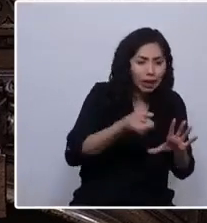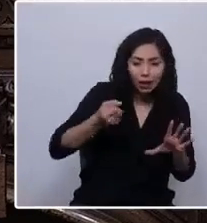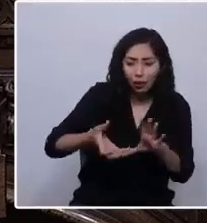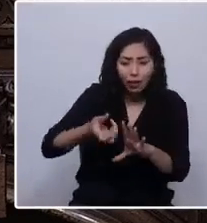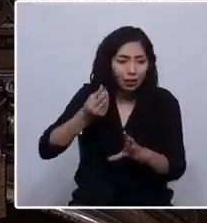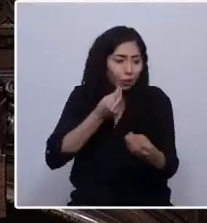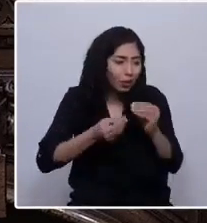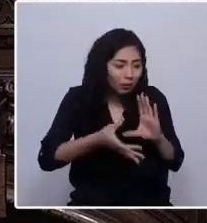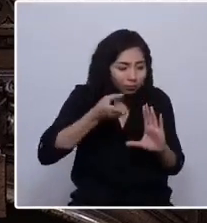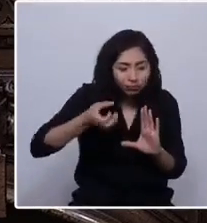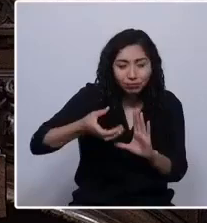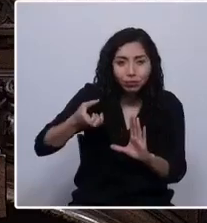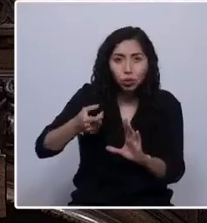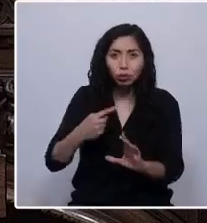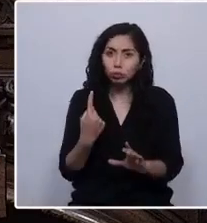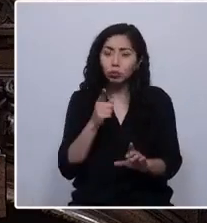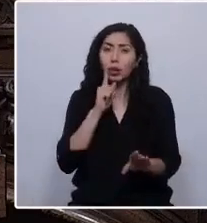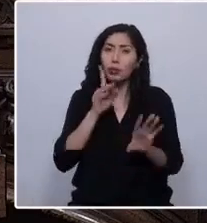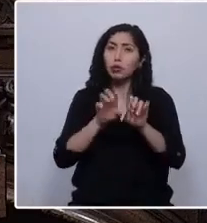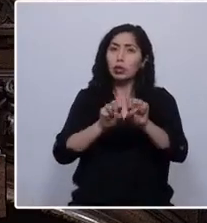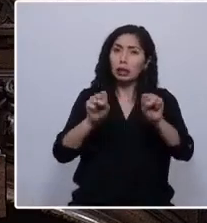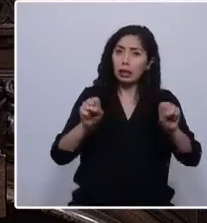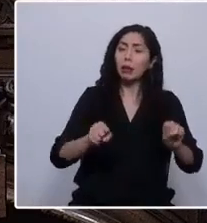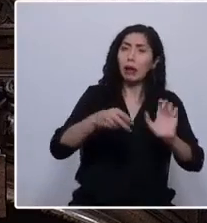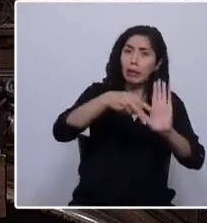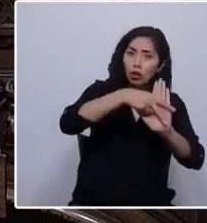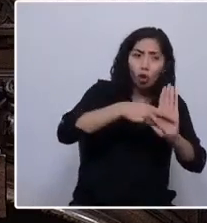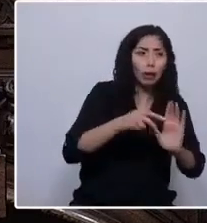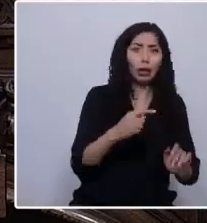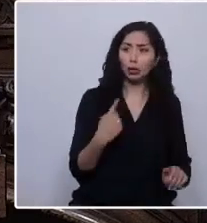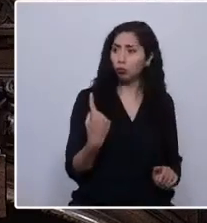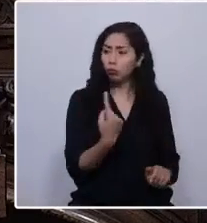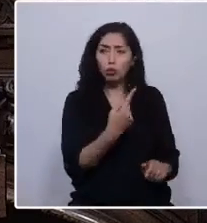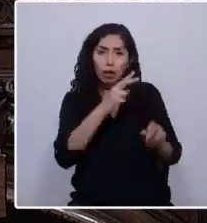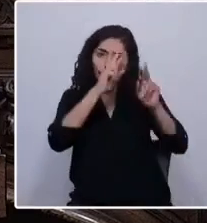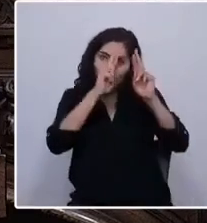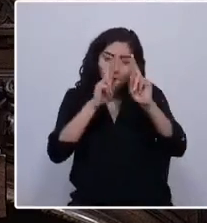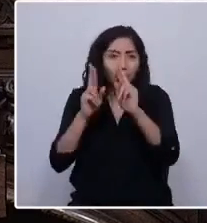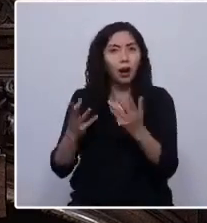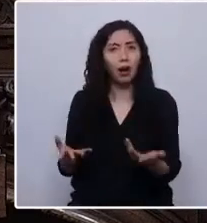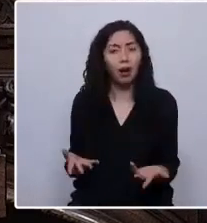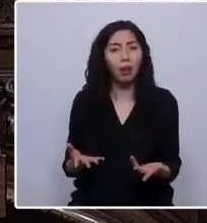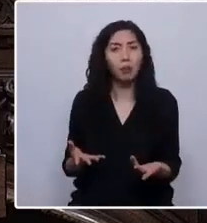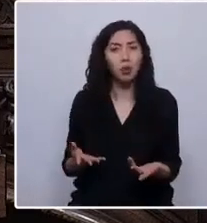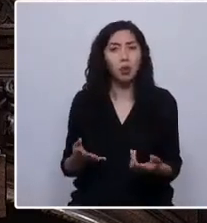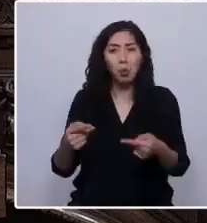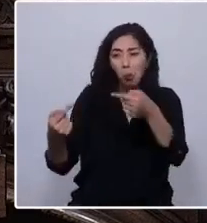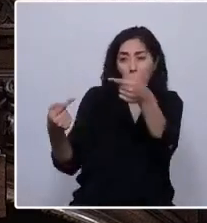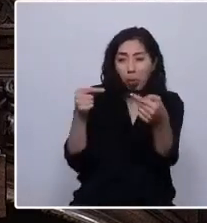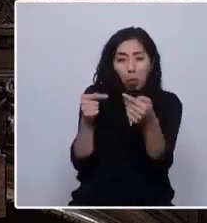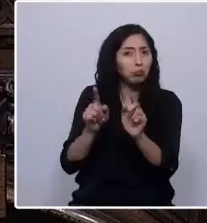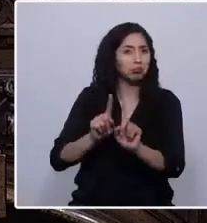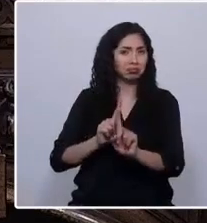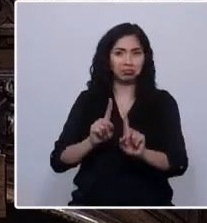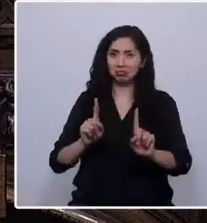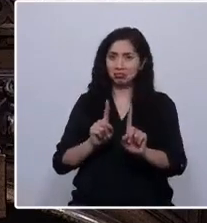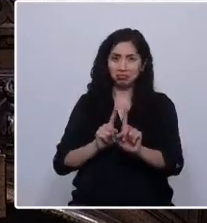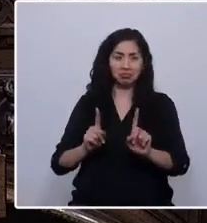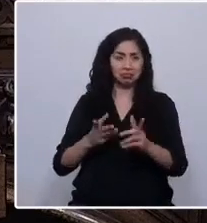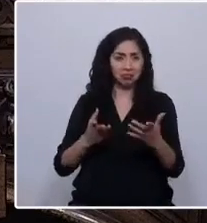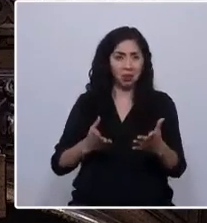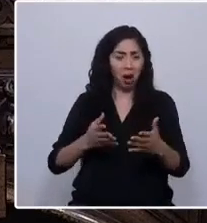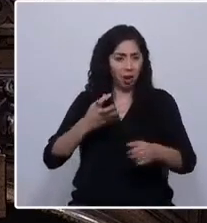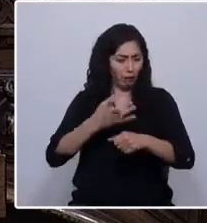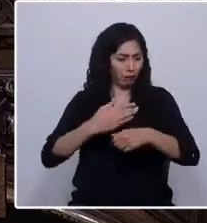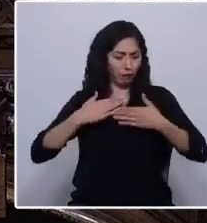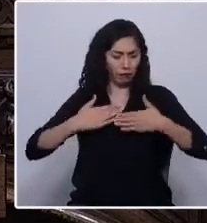organización y normas que todos respetamos, apartándonos de los conflictos y manteniendo un físico vigoroso